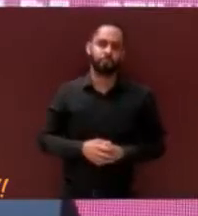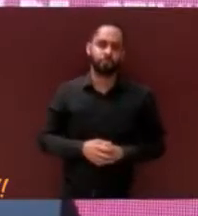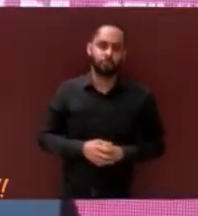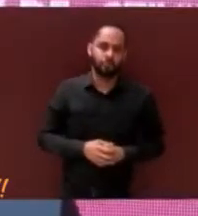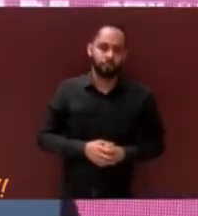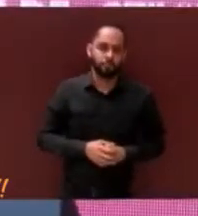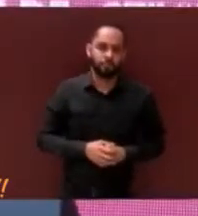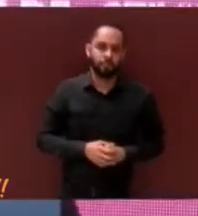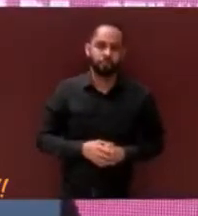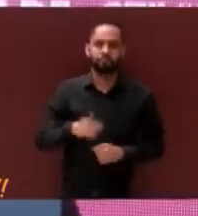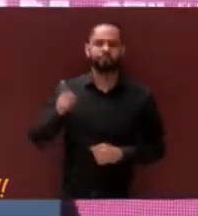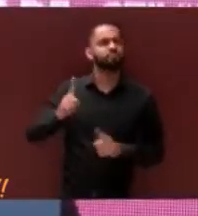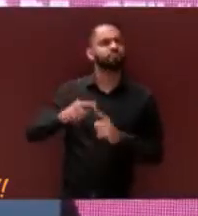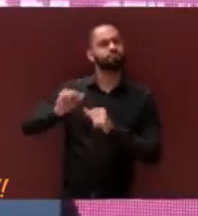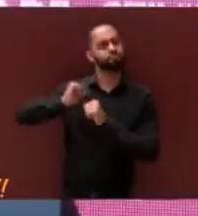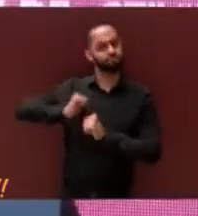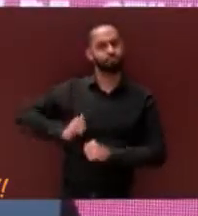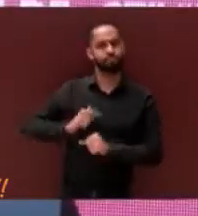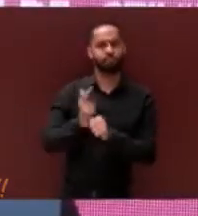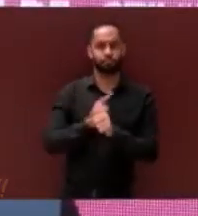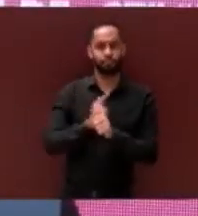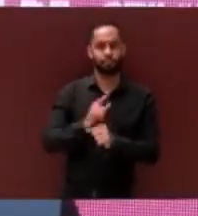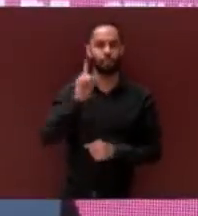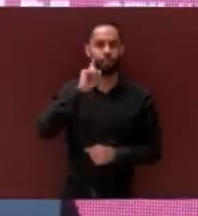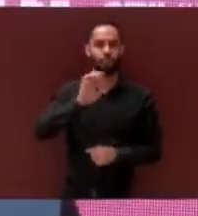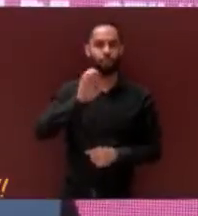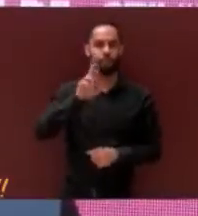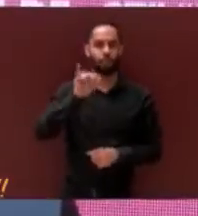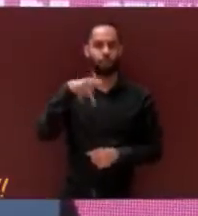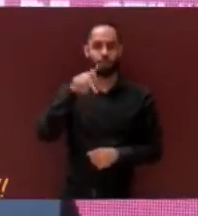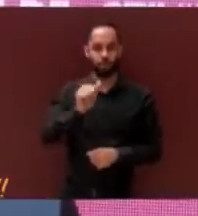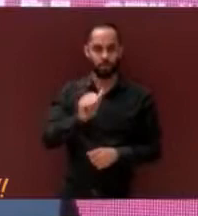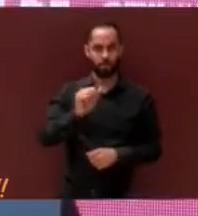del licenciado Edgar Rubén Ortiz Ángel